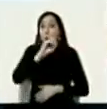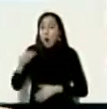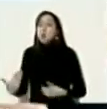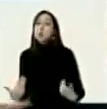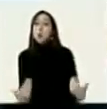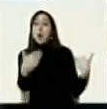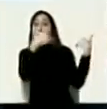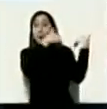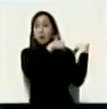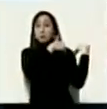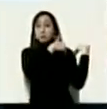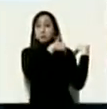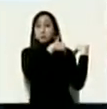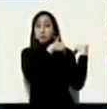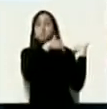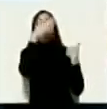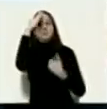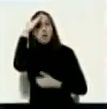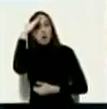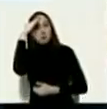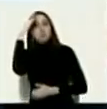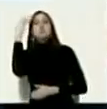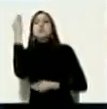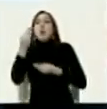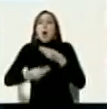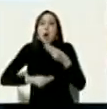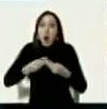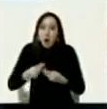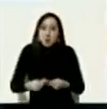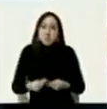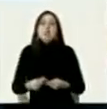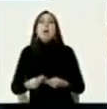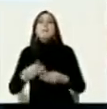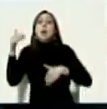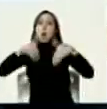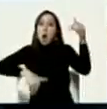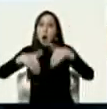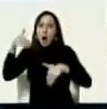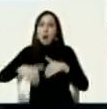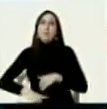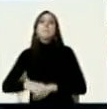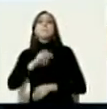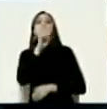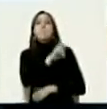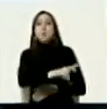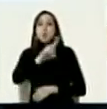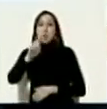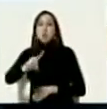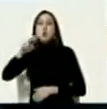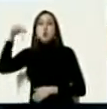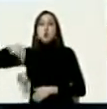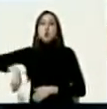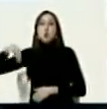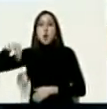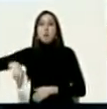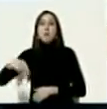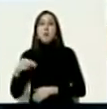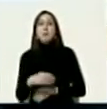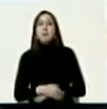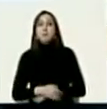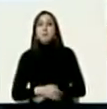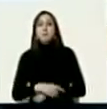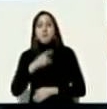.400 cargos que están en lisa para el evento electoral del próximo 21 de noviembre de